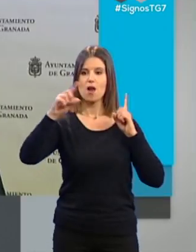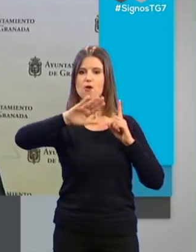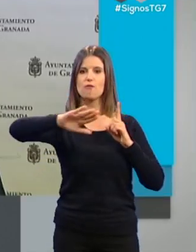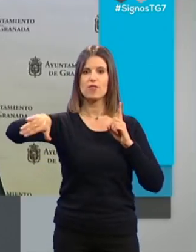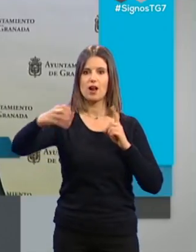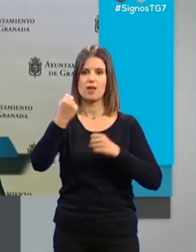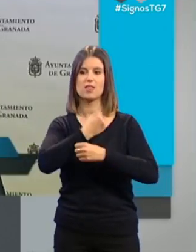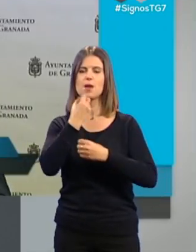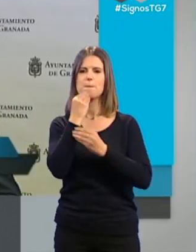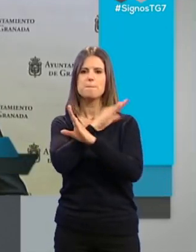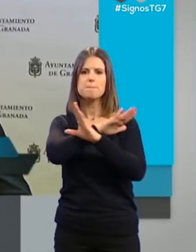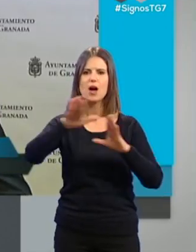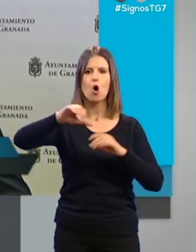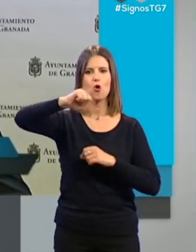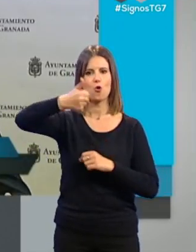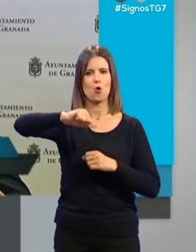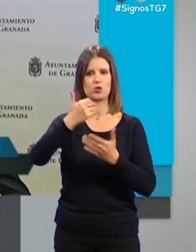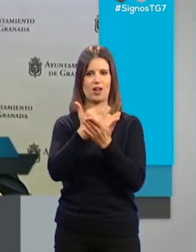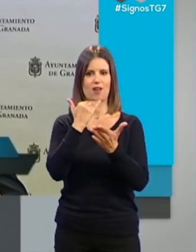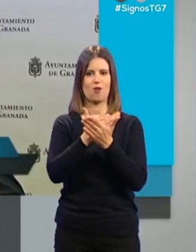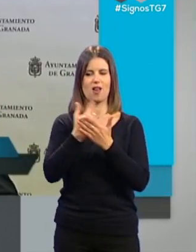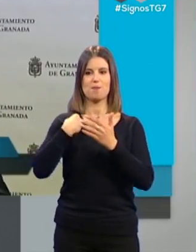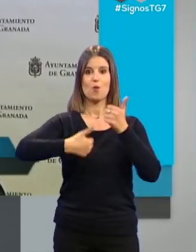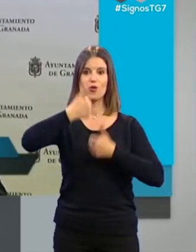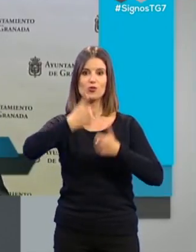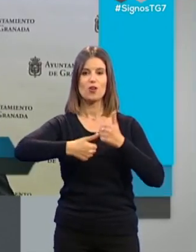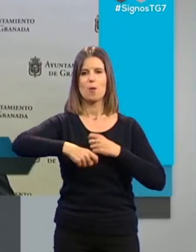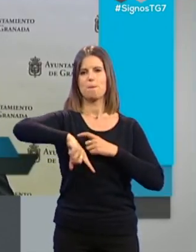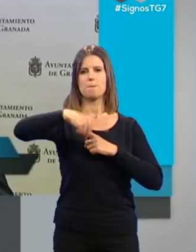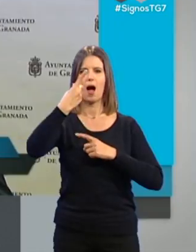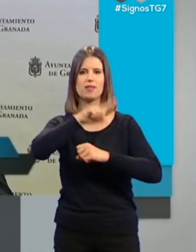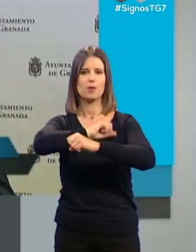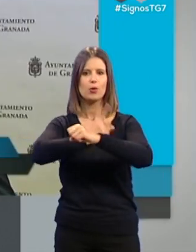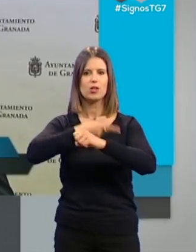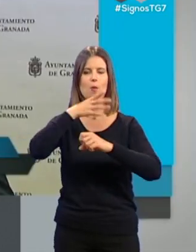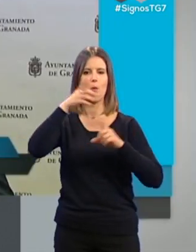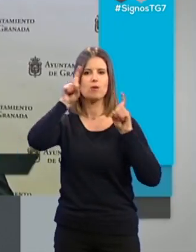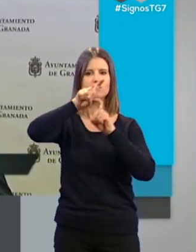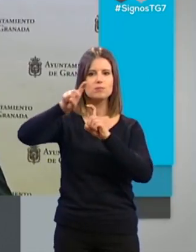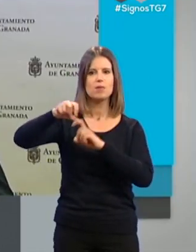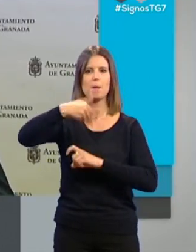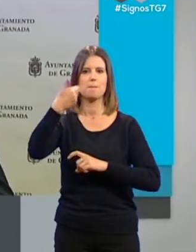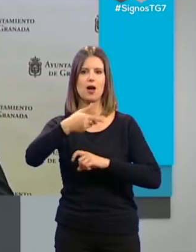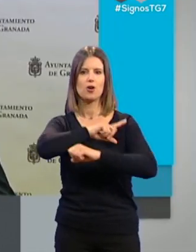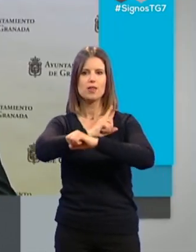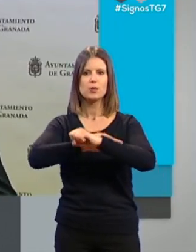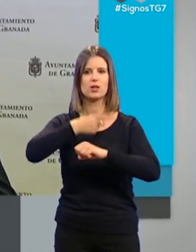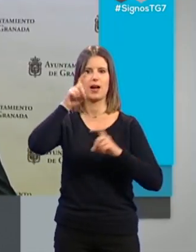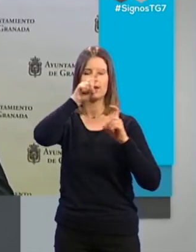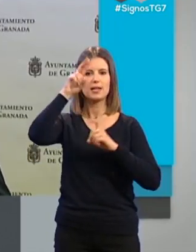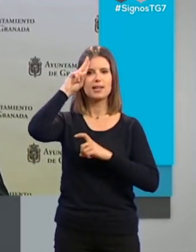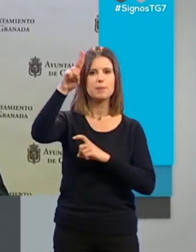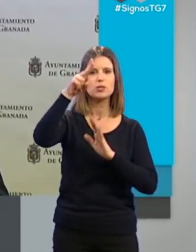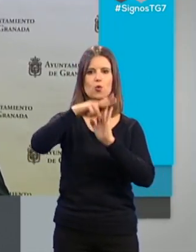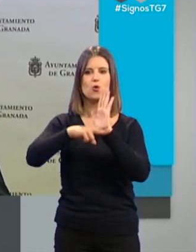mejor expediente escolar y de ese torneo al más deportivo, por inculcar también los valores de deportividad, la educación, el respeto, las